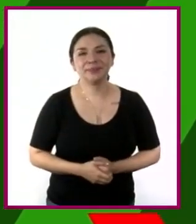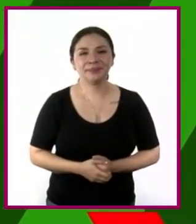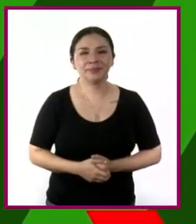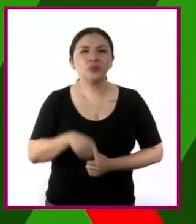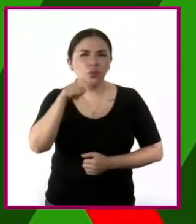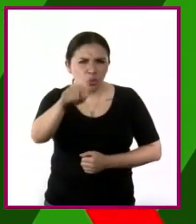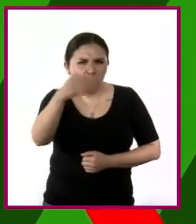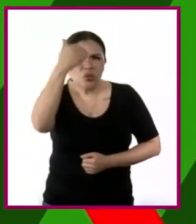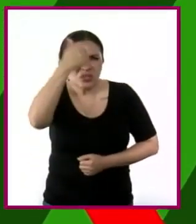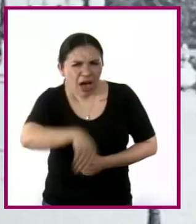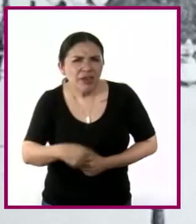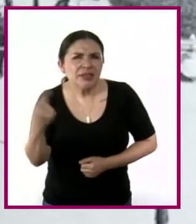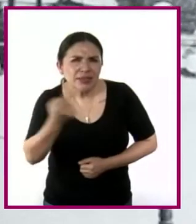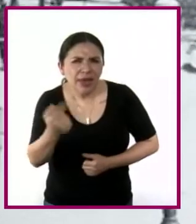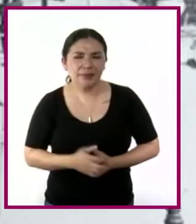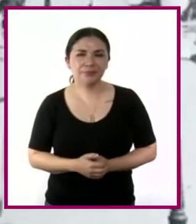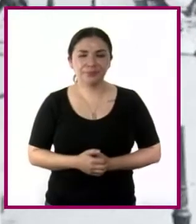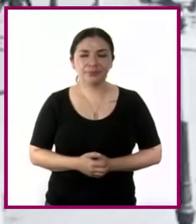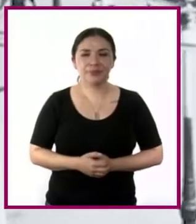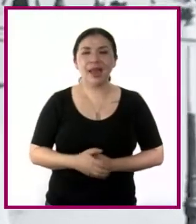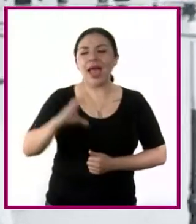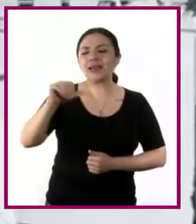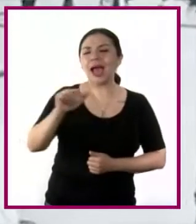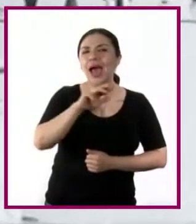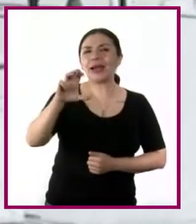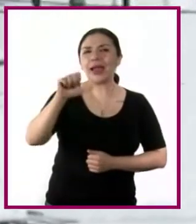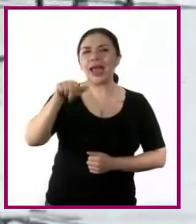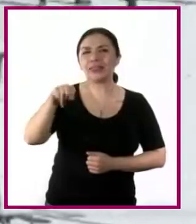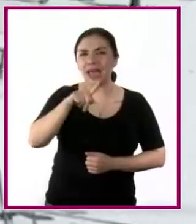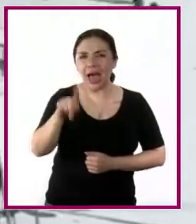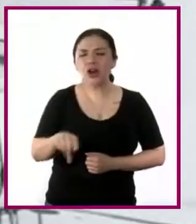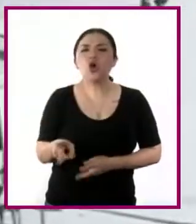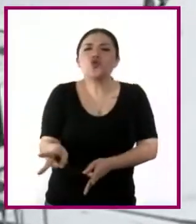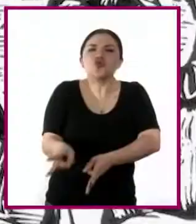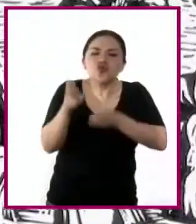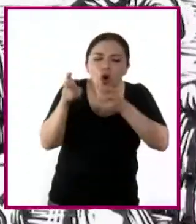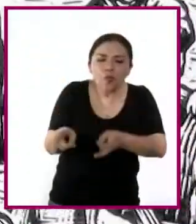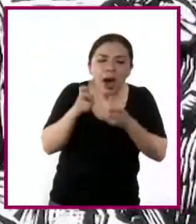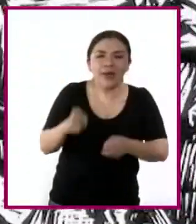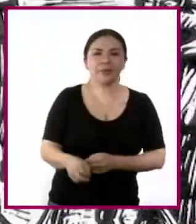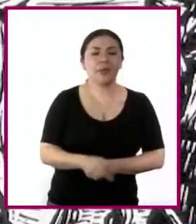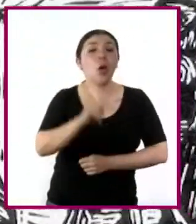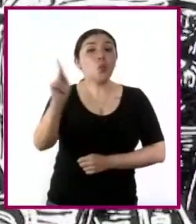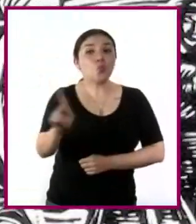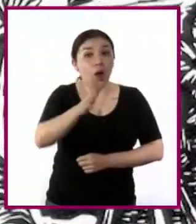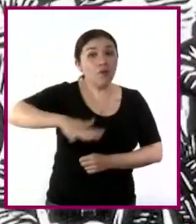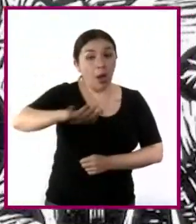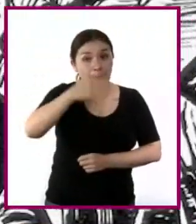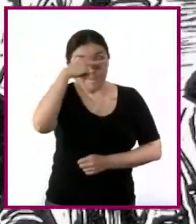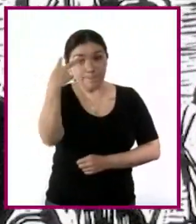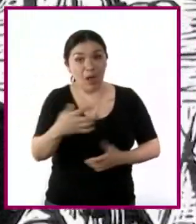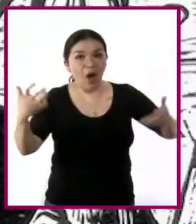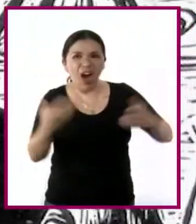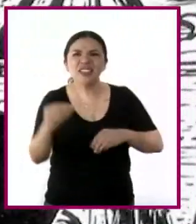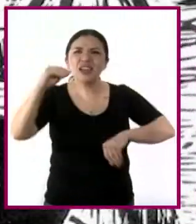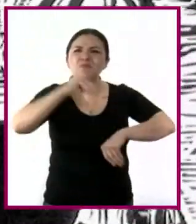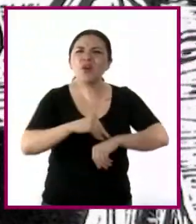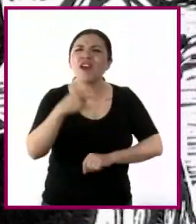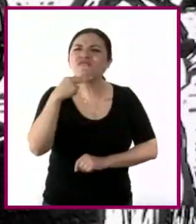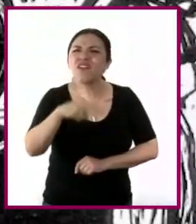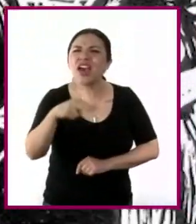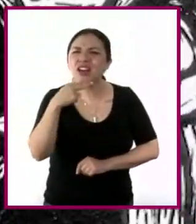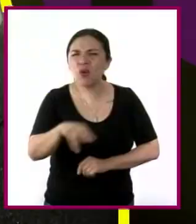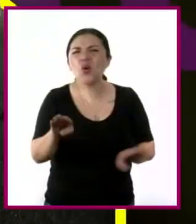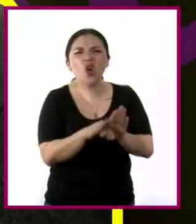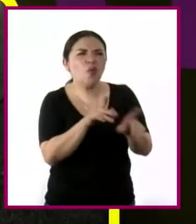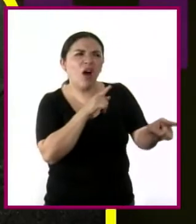¿Sabías qué? Carrancear, robar, emparejarse. El pueblo de México creó este verbo festivo